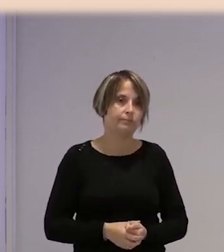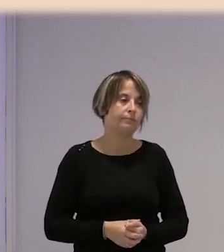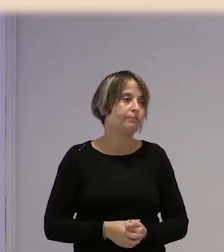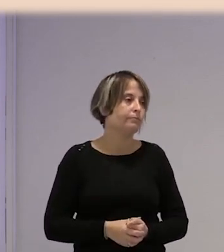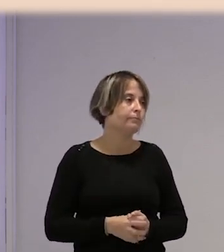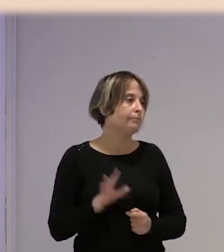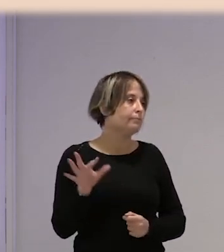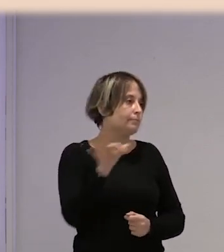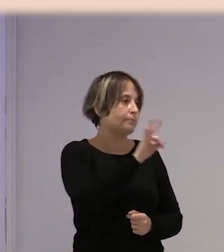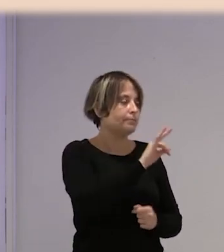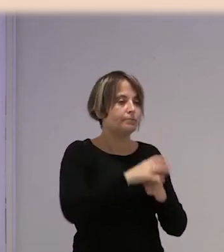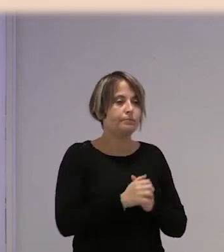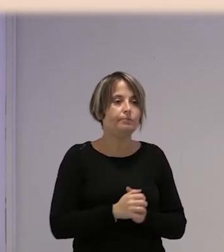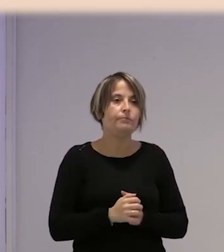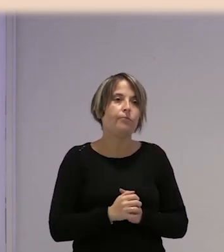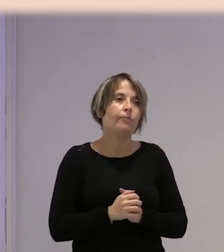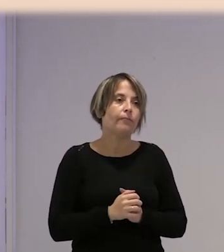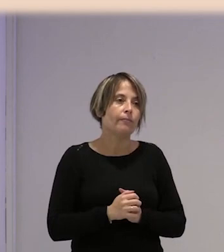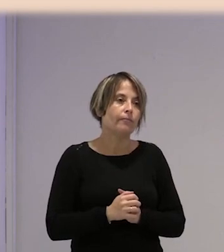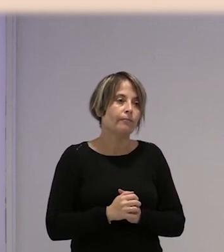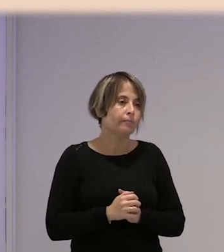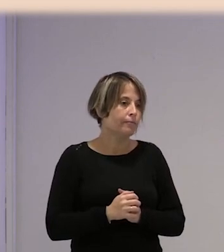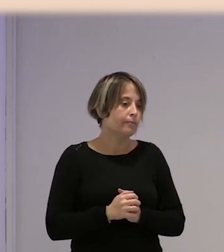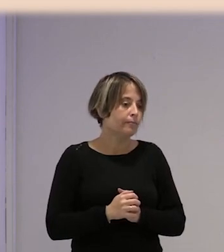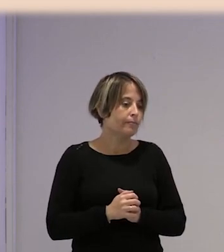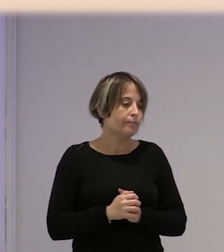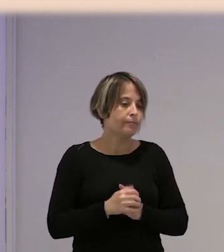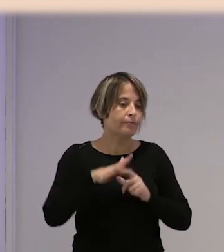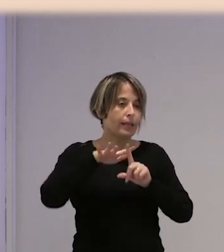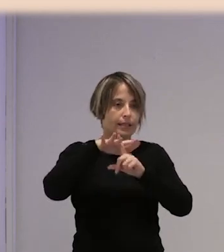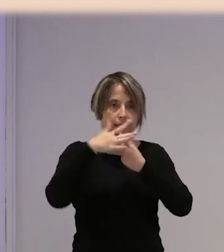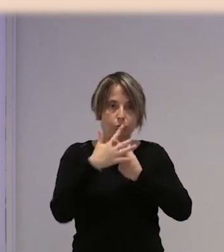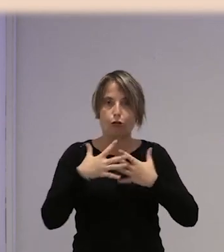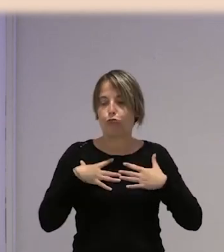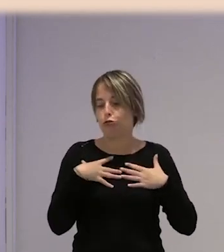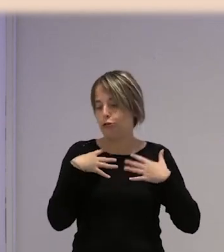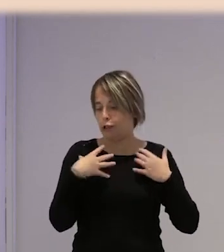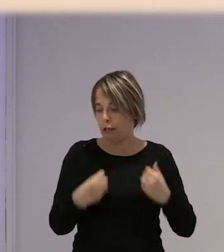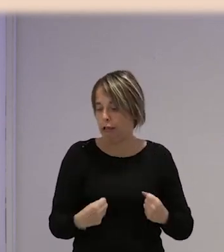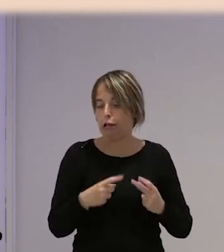Sobre la situación de, bueno, de sanitaria o de atención médica,